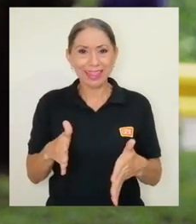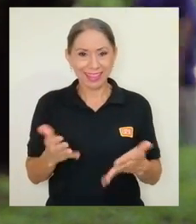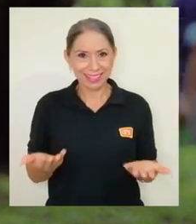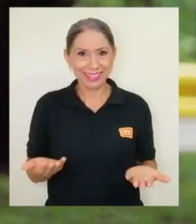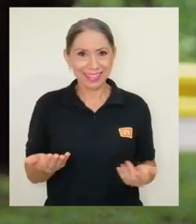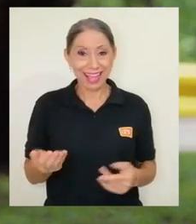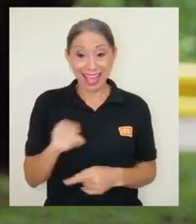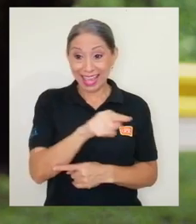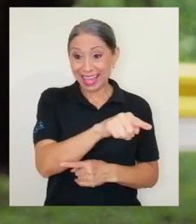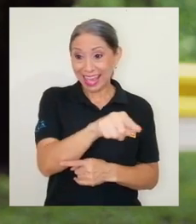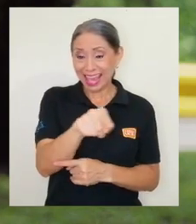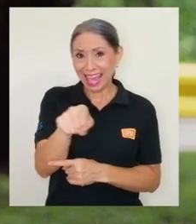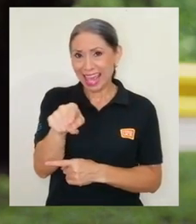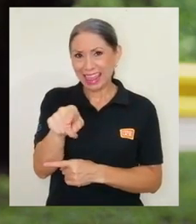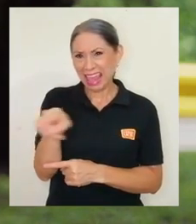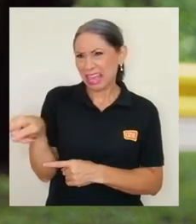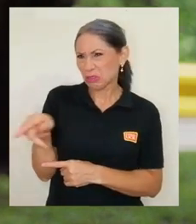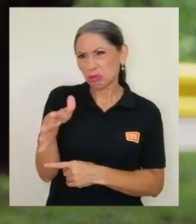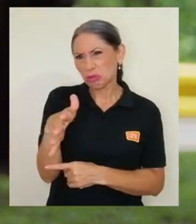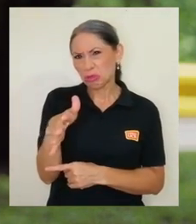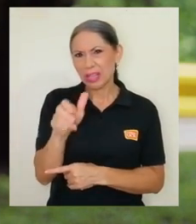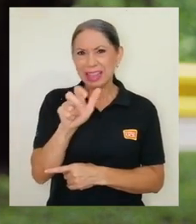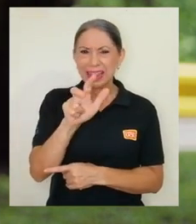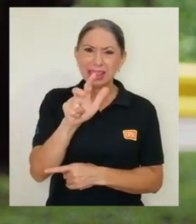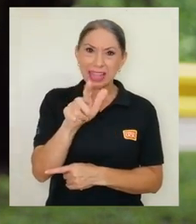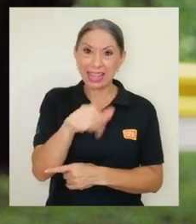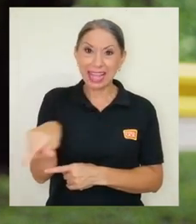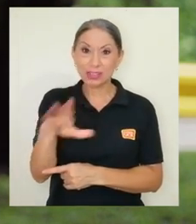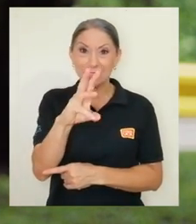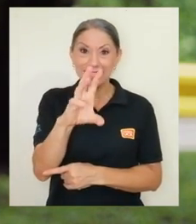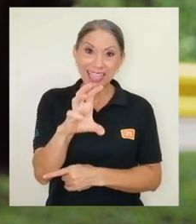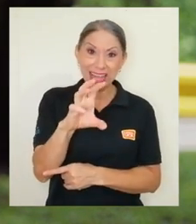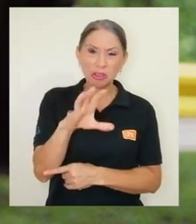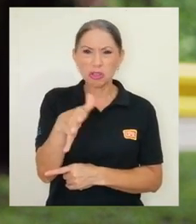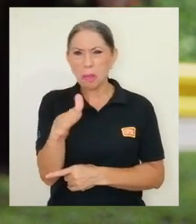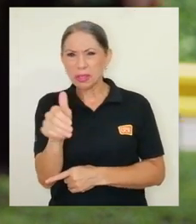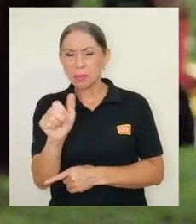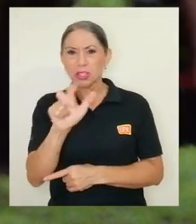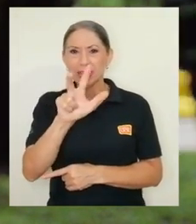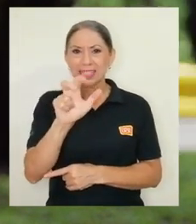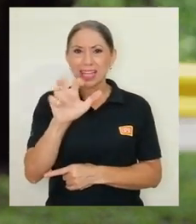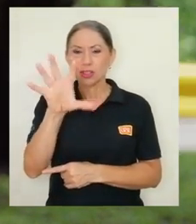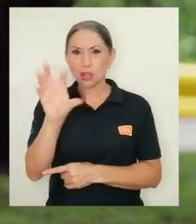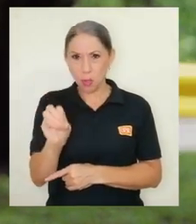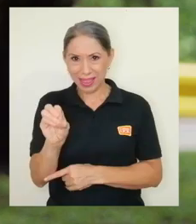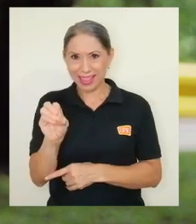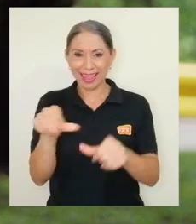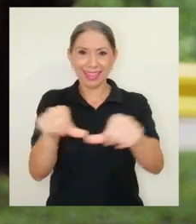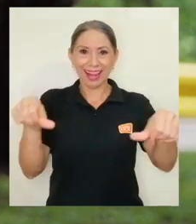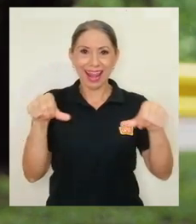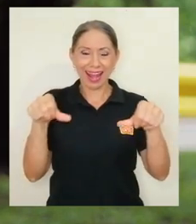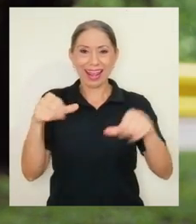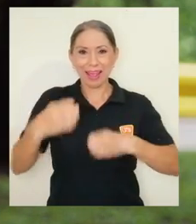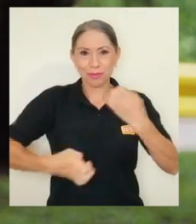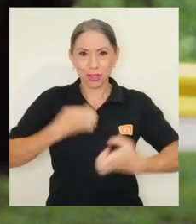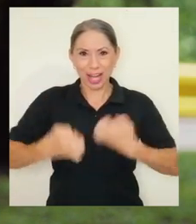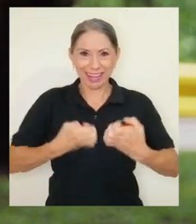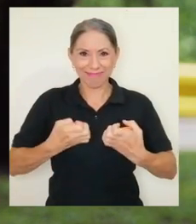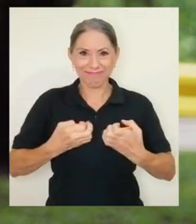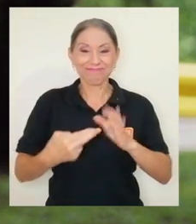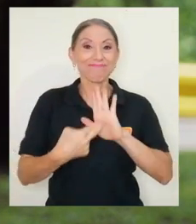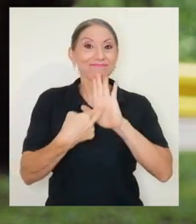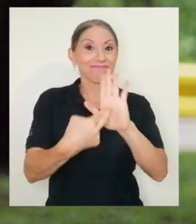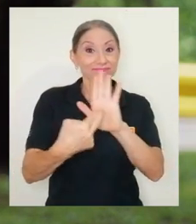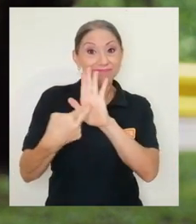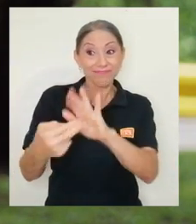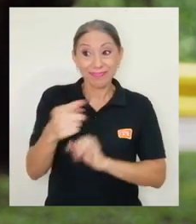podría decir que de esos 300, 350 son del área emocional, ¿verdad? Que representa lo que acabo de decir, cómo